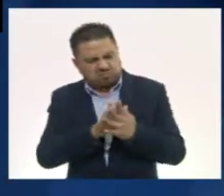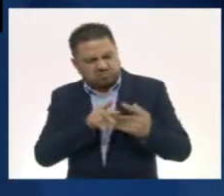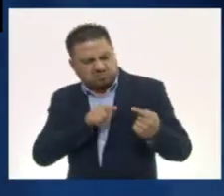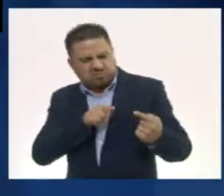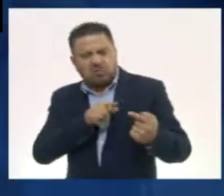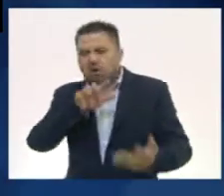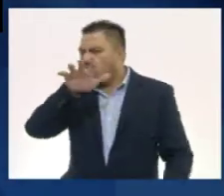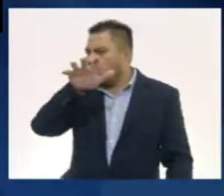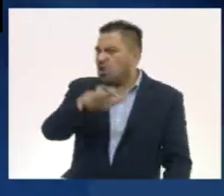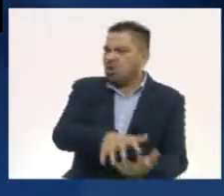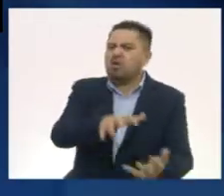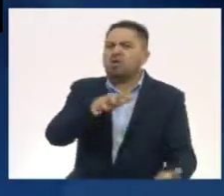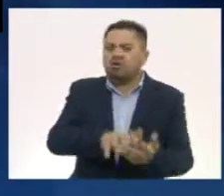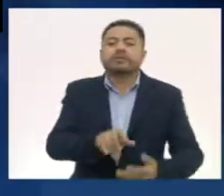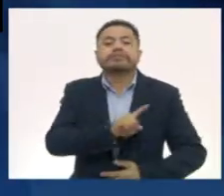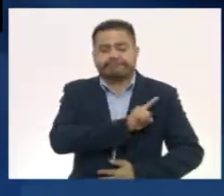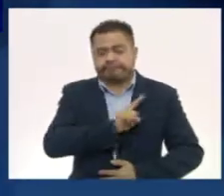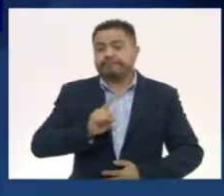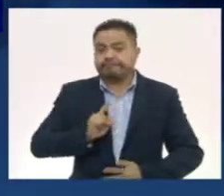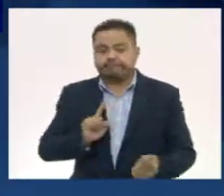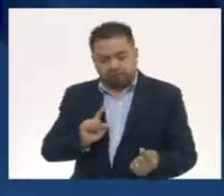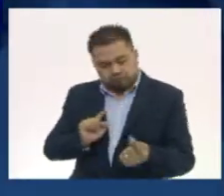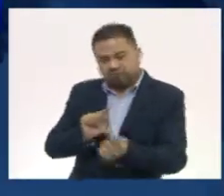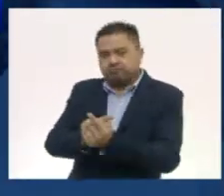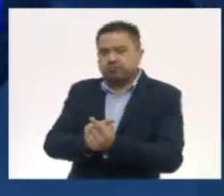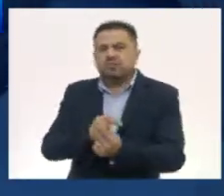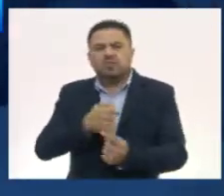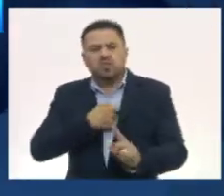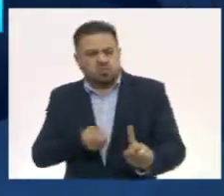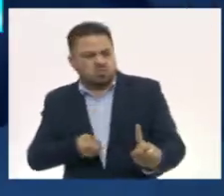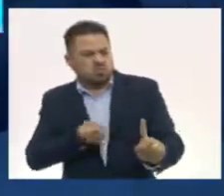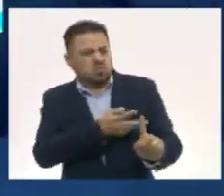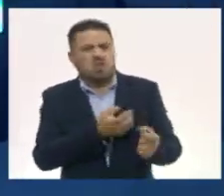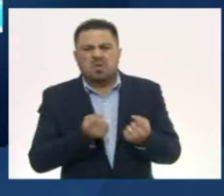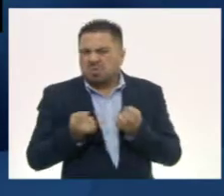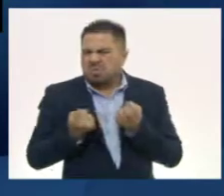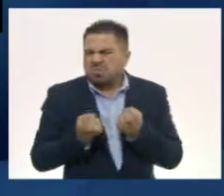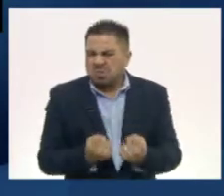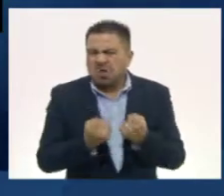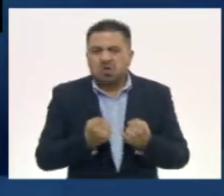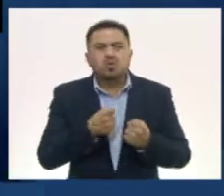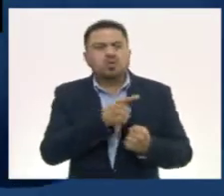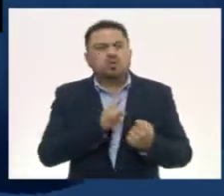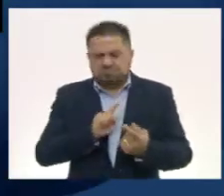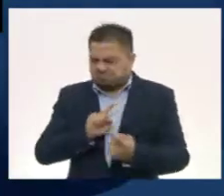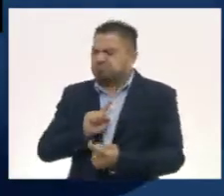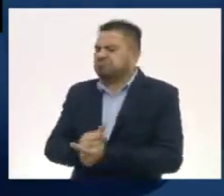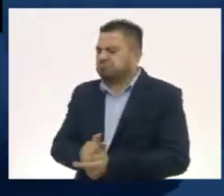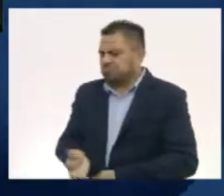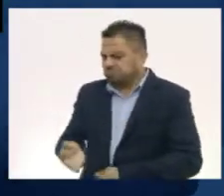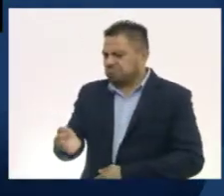cocodrilo cósmico tendrás que librar. Te daré poderes. Lucharé.